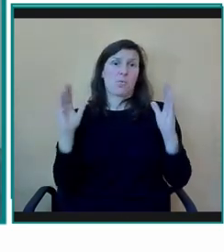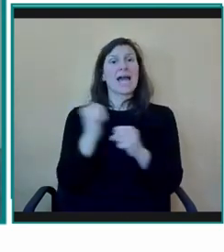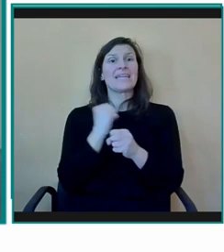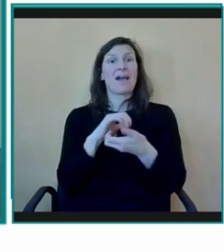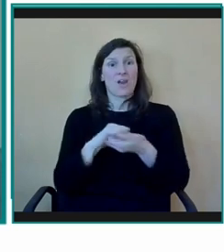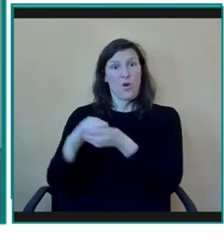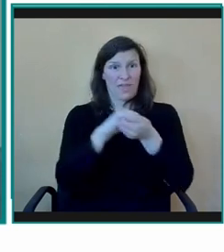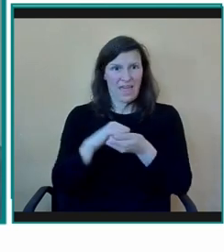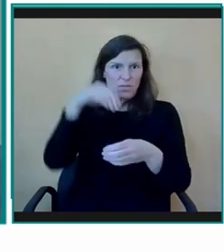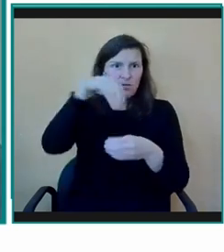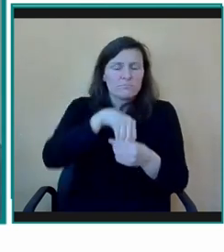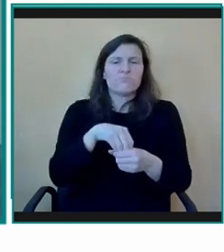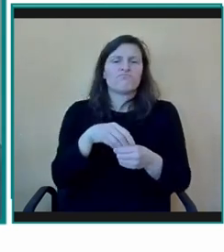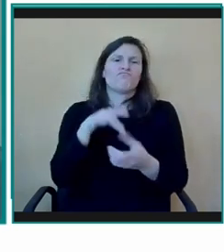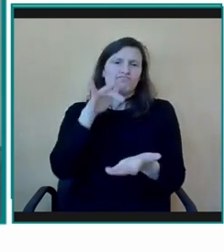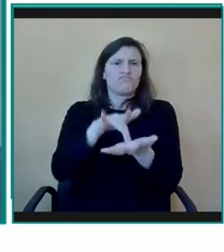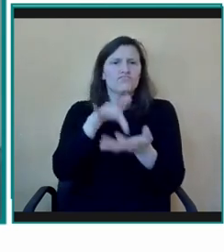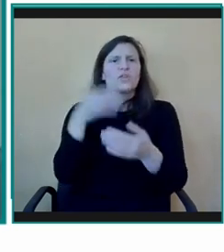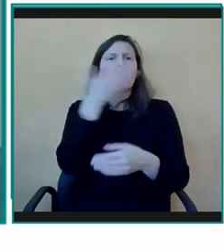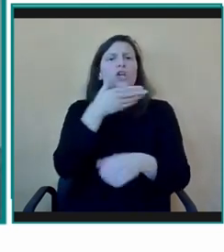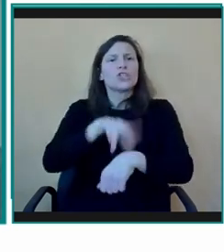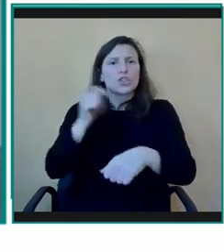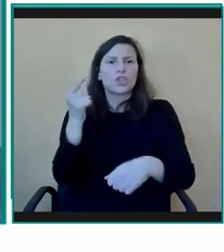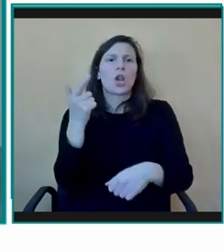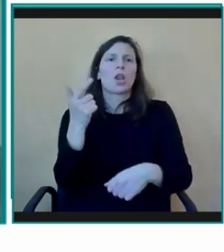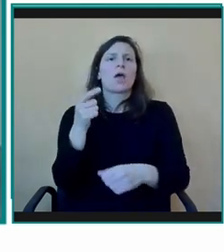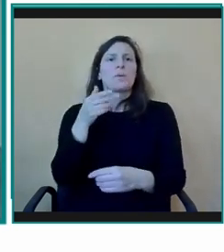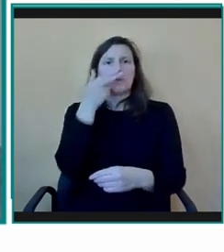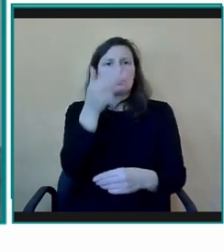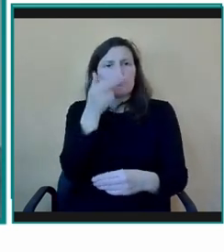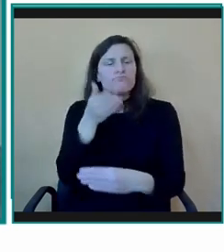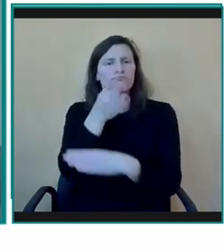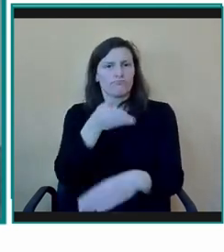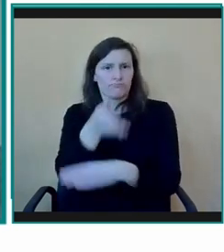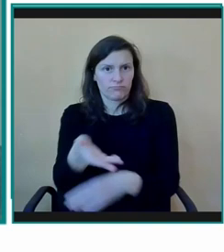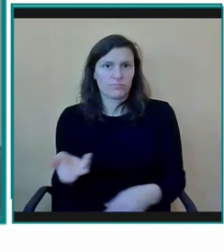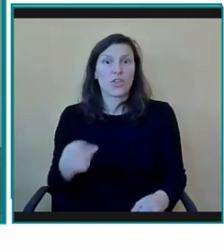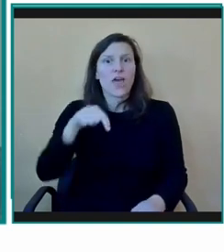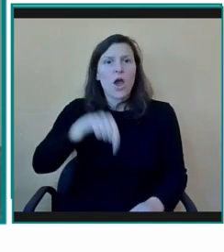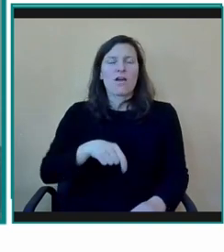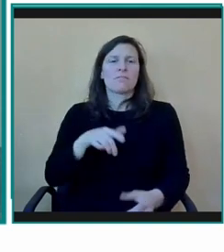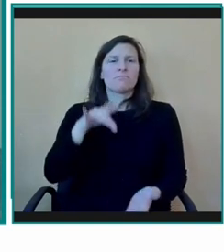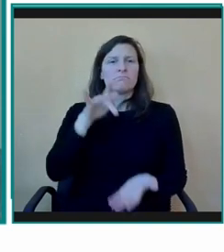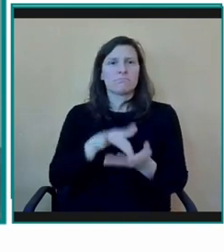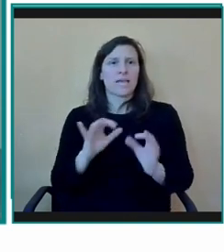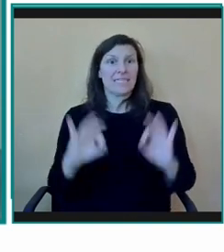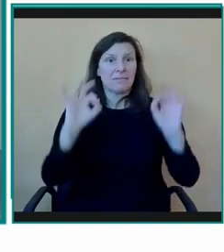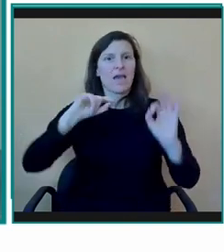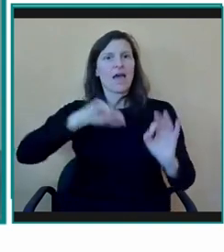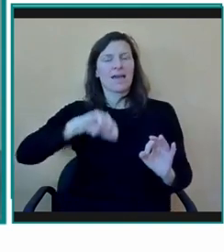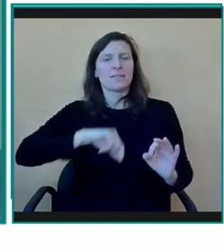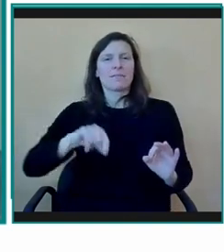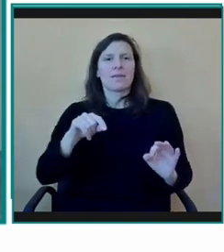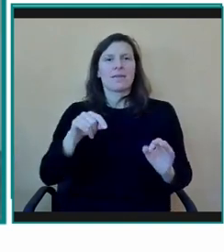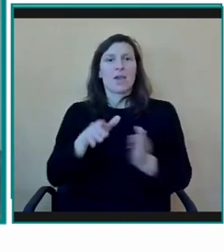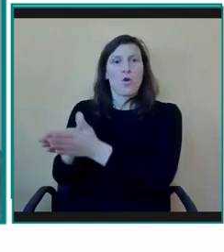compartir este momento, aunque sea telemático, con gente que admiro, que admiro mucho y que